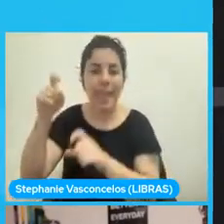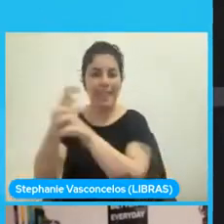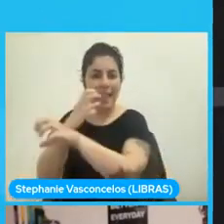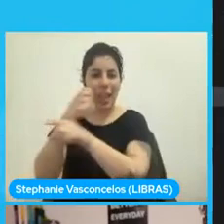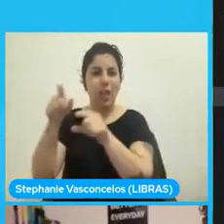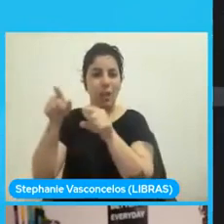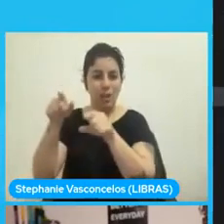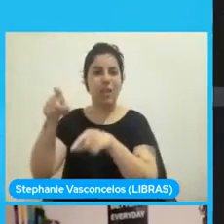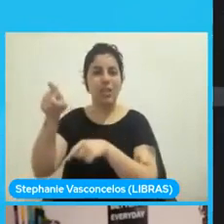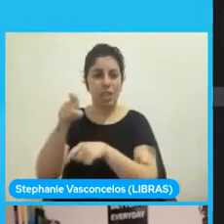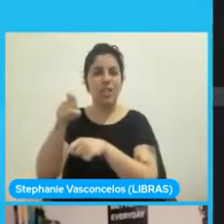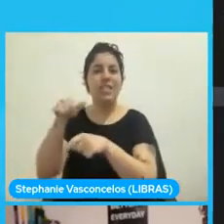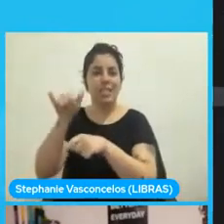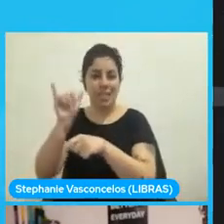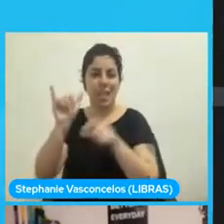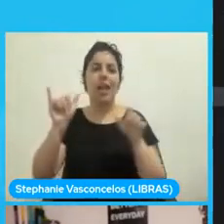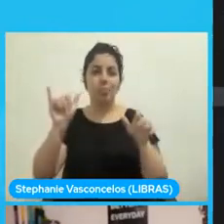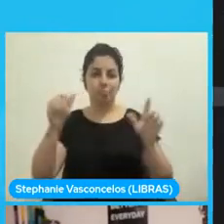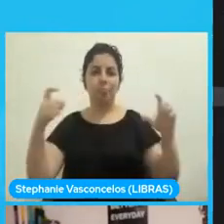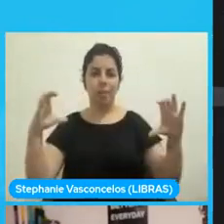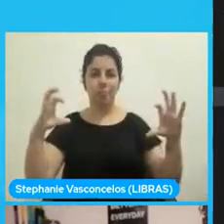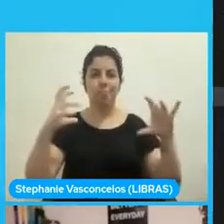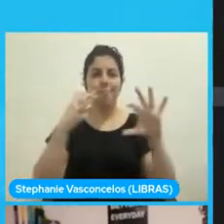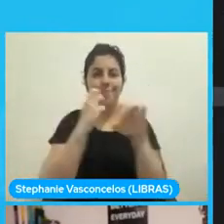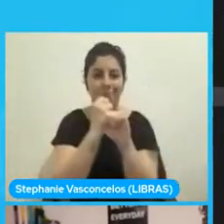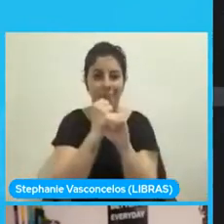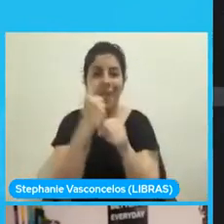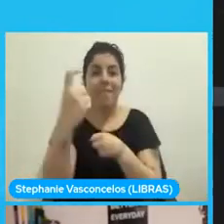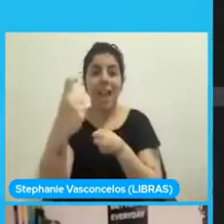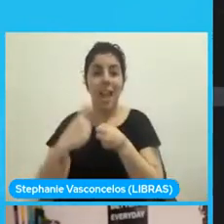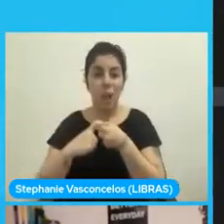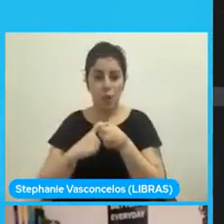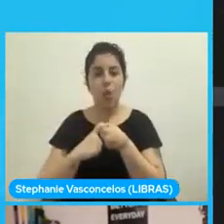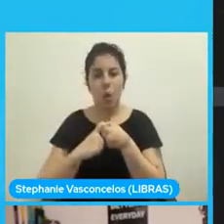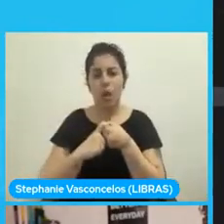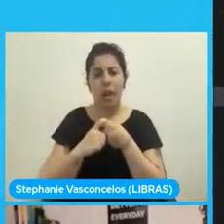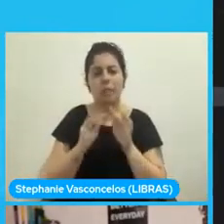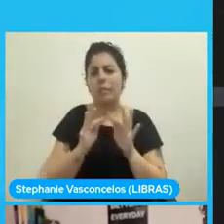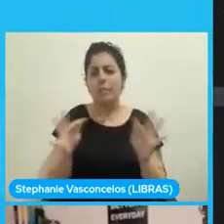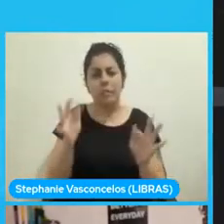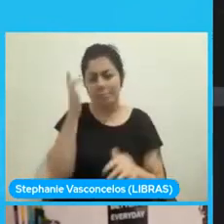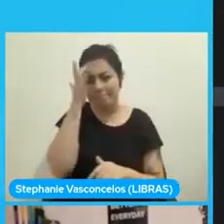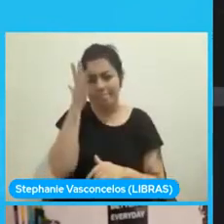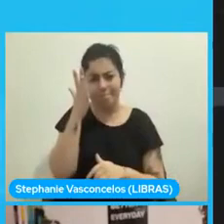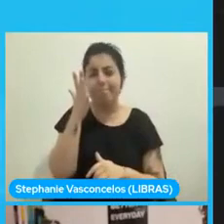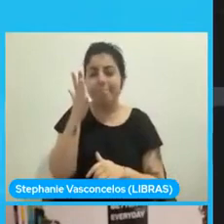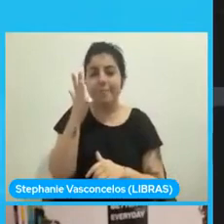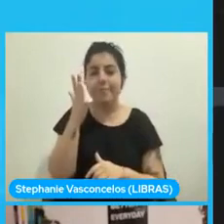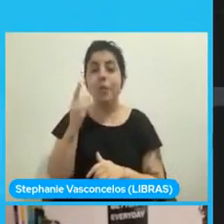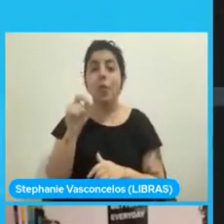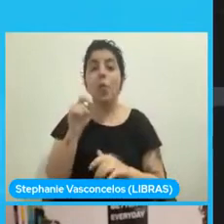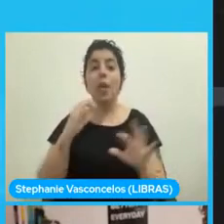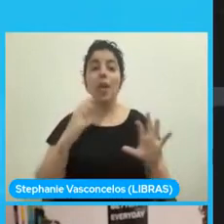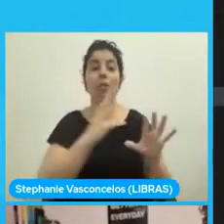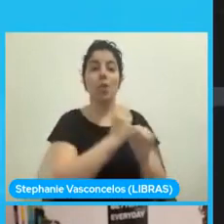hacerlo lo más rápido posible y lo más sencillo posible, va a retornar la suma de estos dos números.